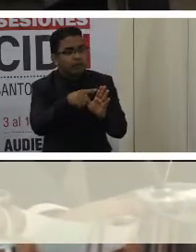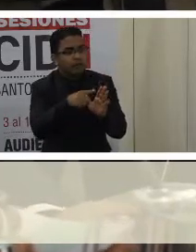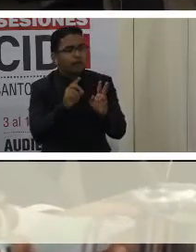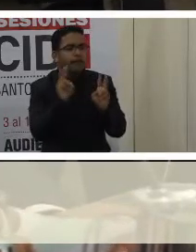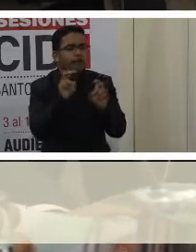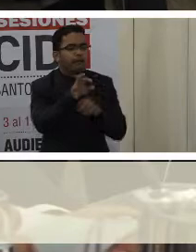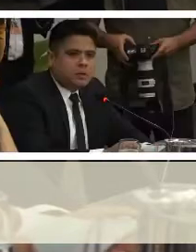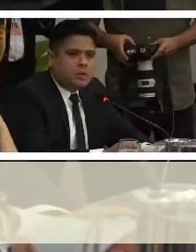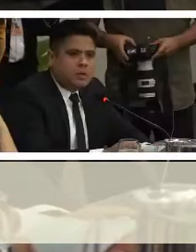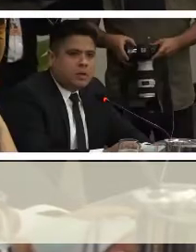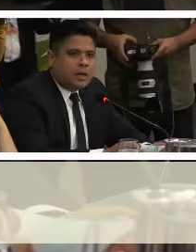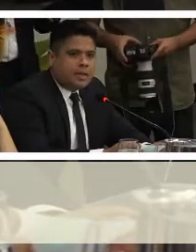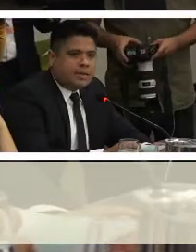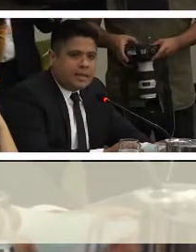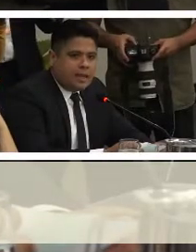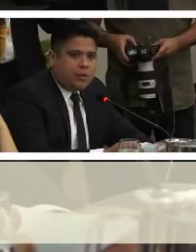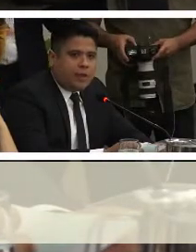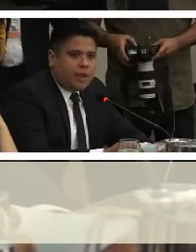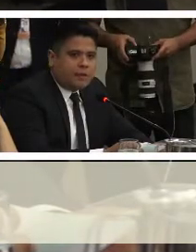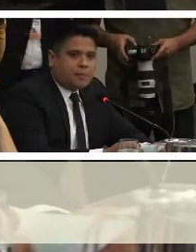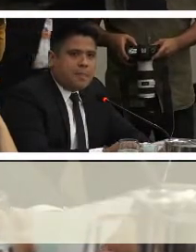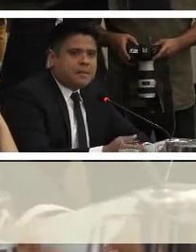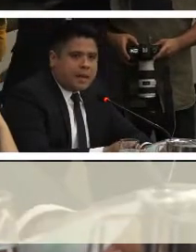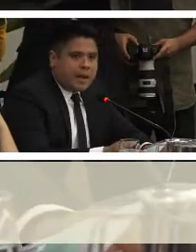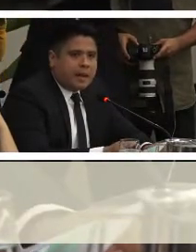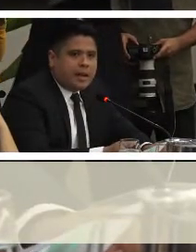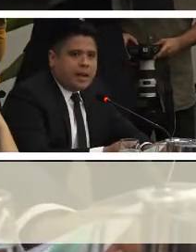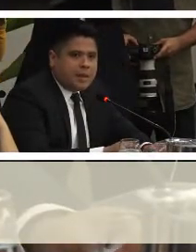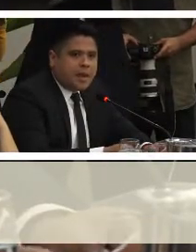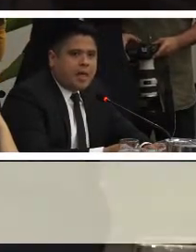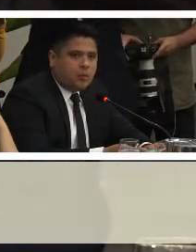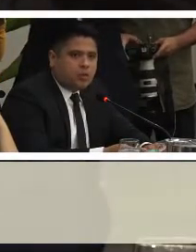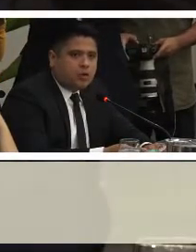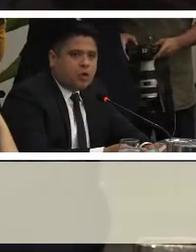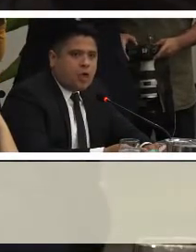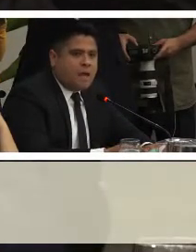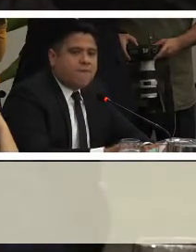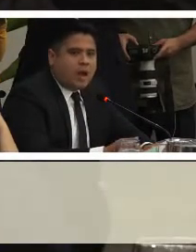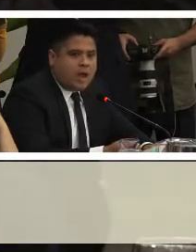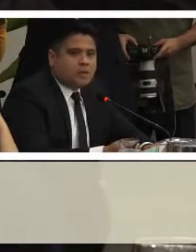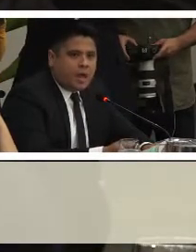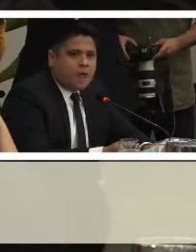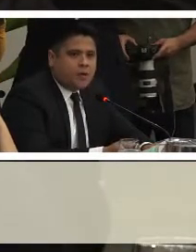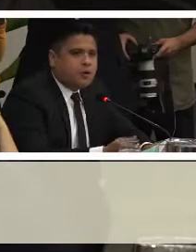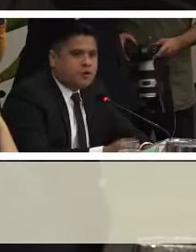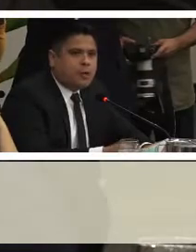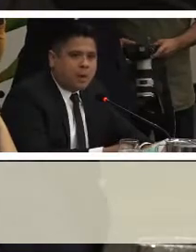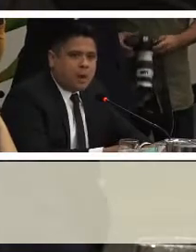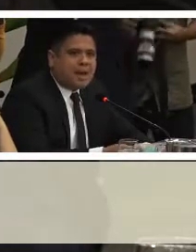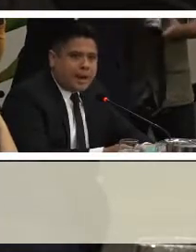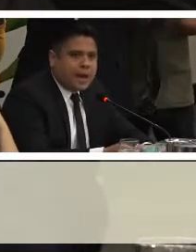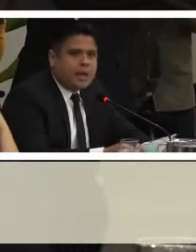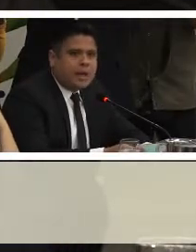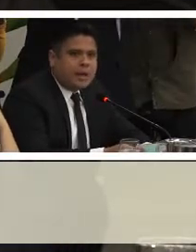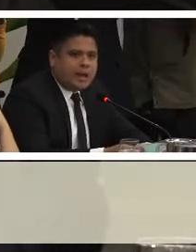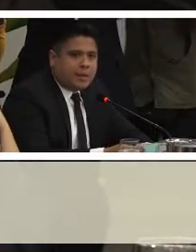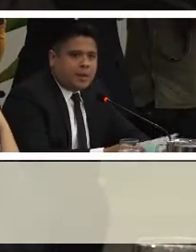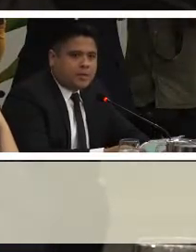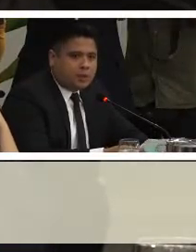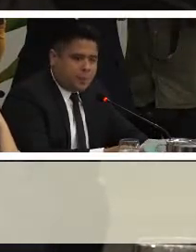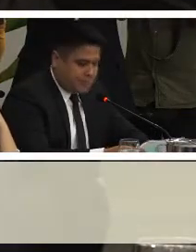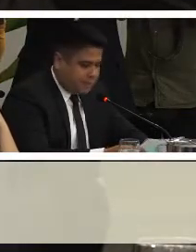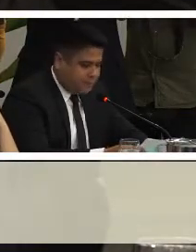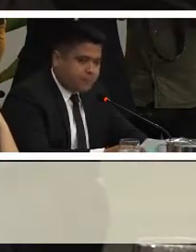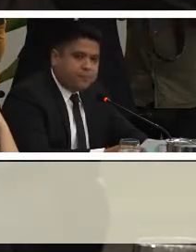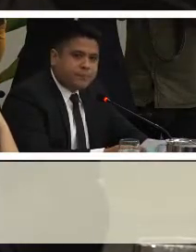fines electorales o políticos, tratando de mantener la mirada del mundo enfocada sobre ellos y no sobre el problema real que